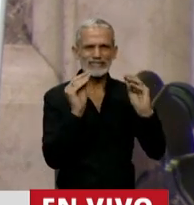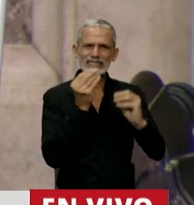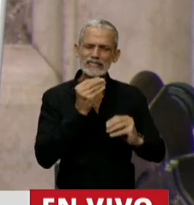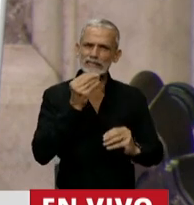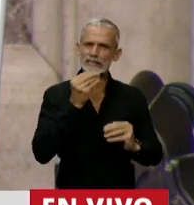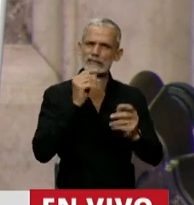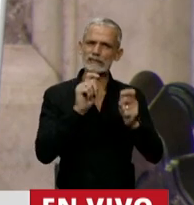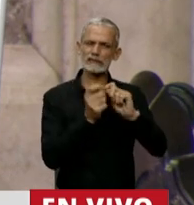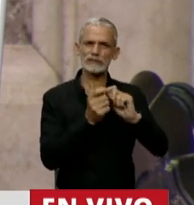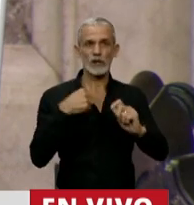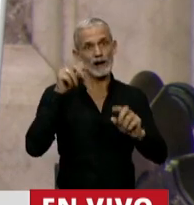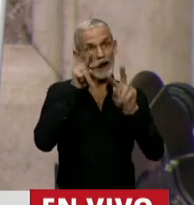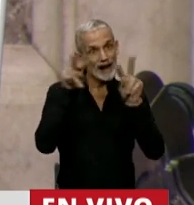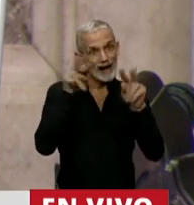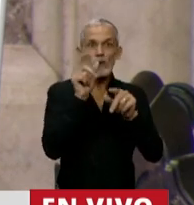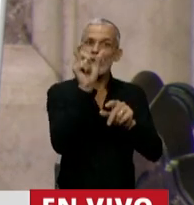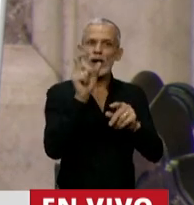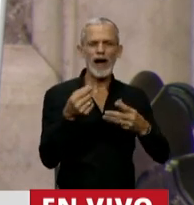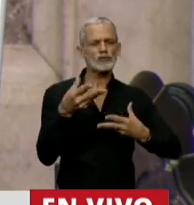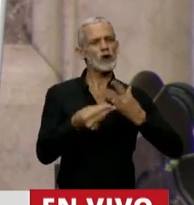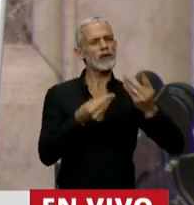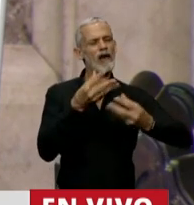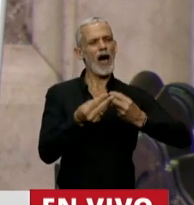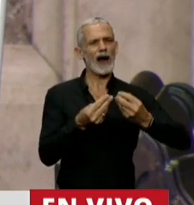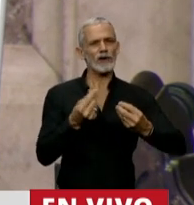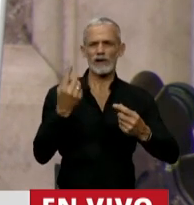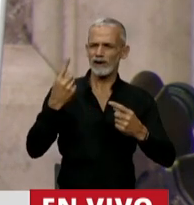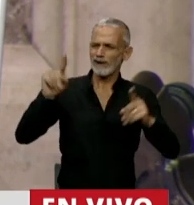Por eso leemos que es solidario y extraordinario.